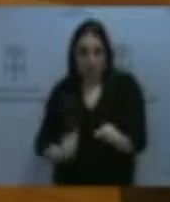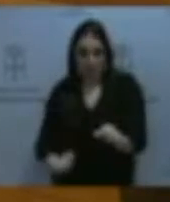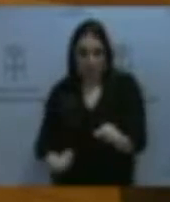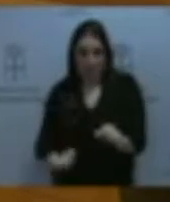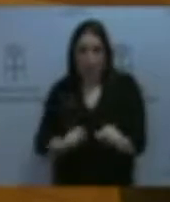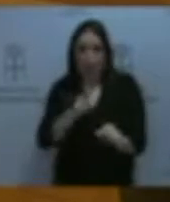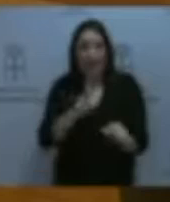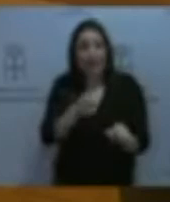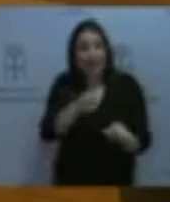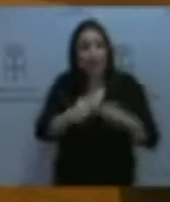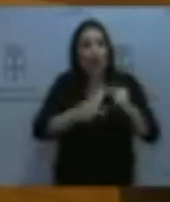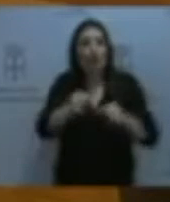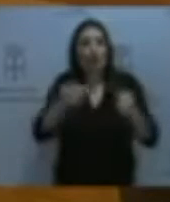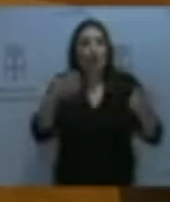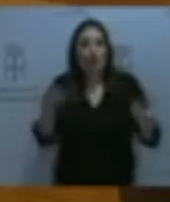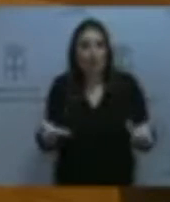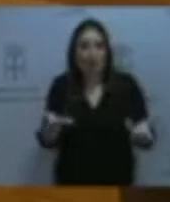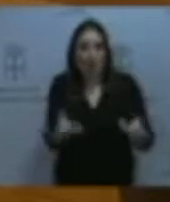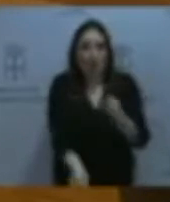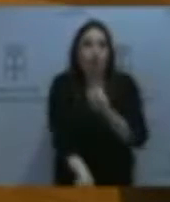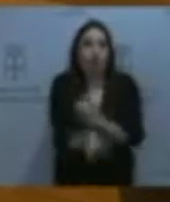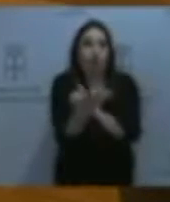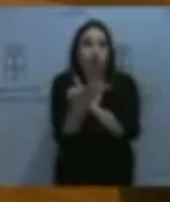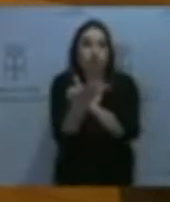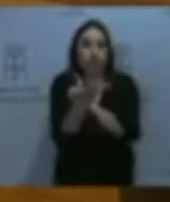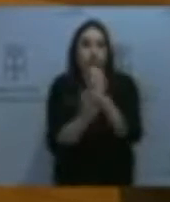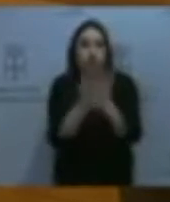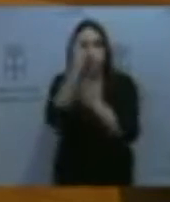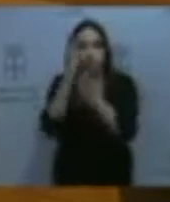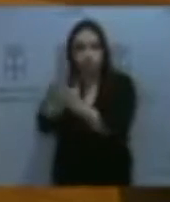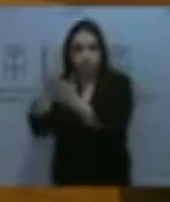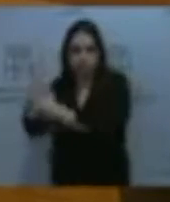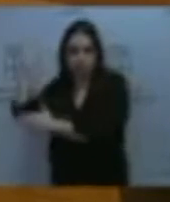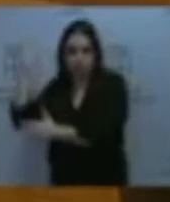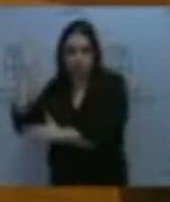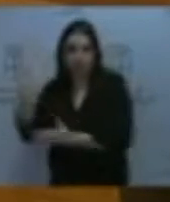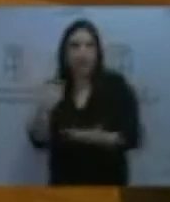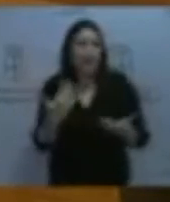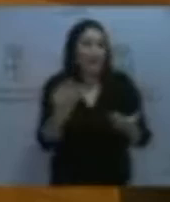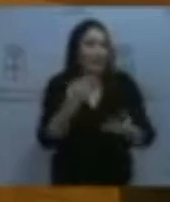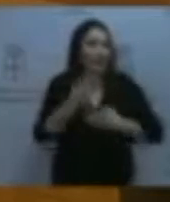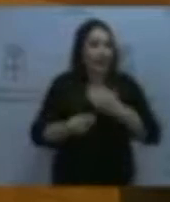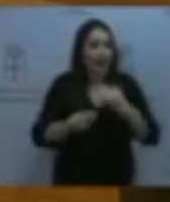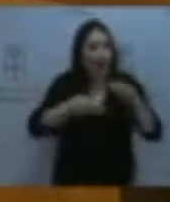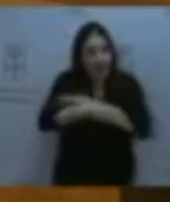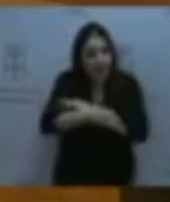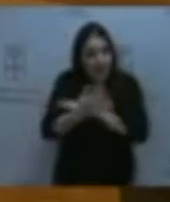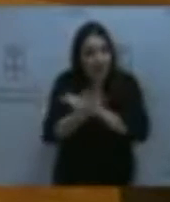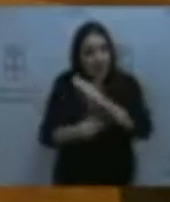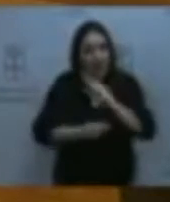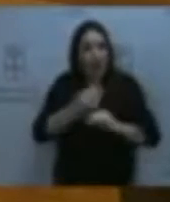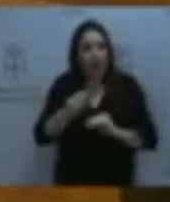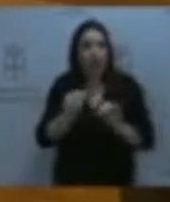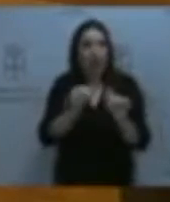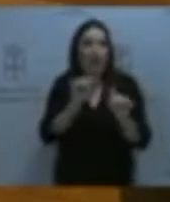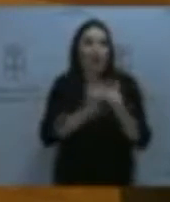xenerando bastantes disrupciones. El que se tenga que facer este acceso de una manera puntual